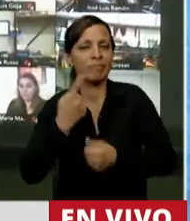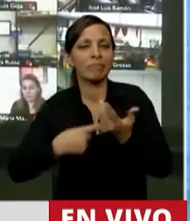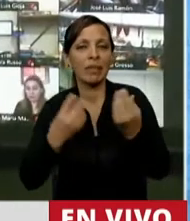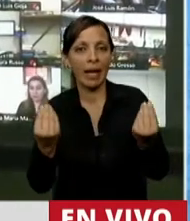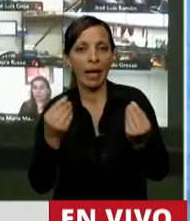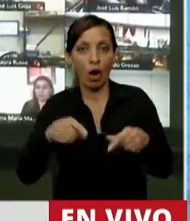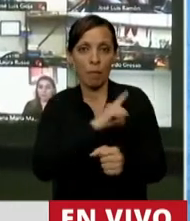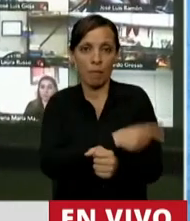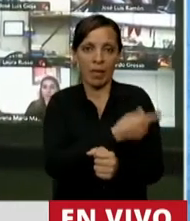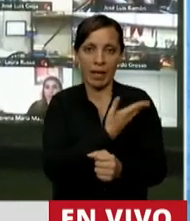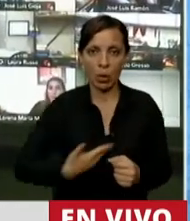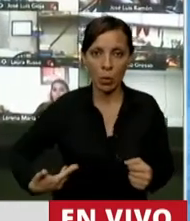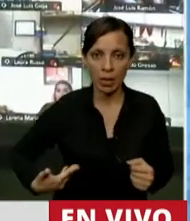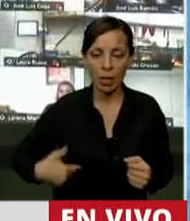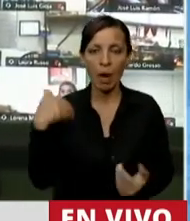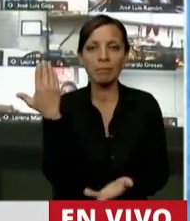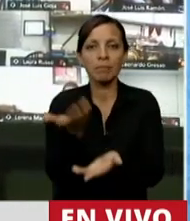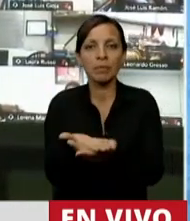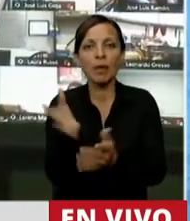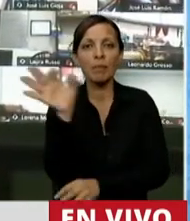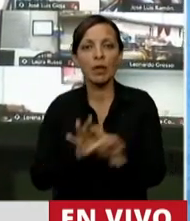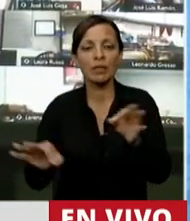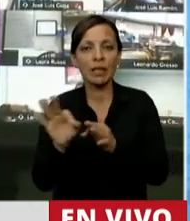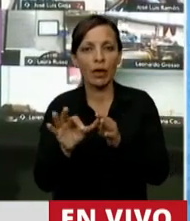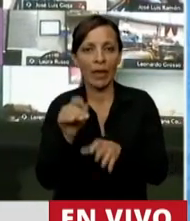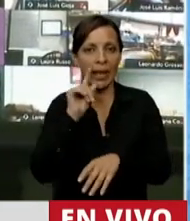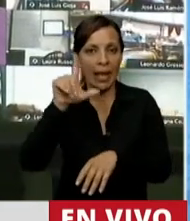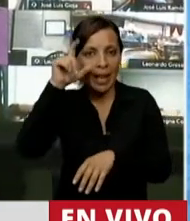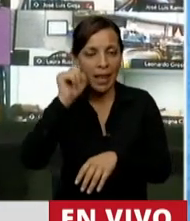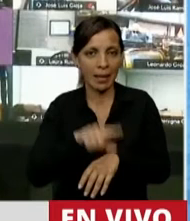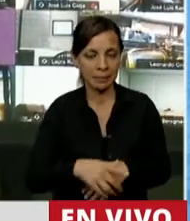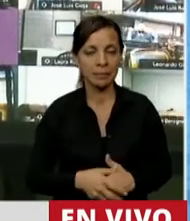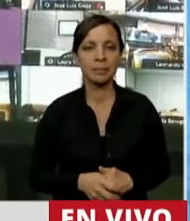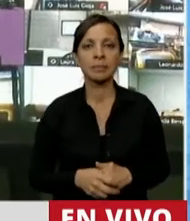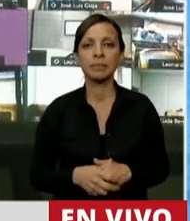hoy el Poder Ejecutivo presentó el proyecto de interrupción voluntaria del embarazo